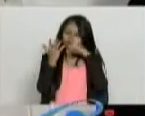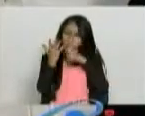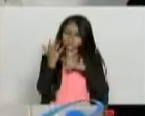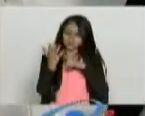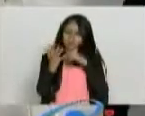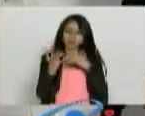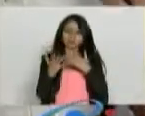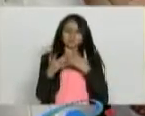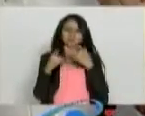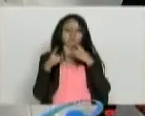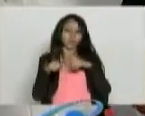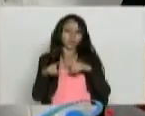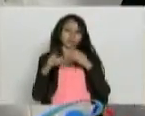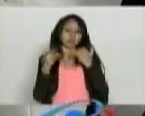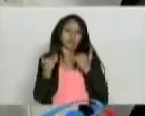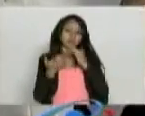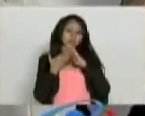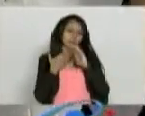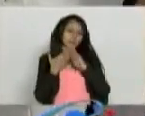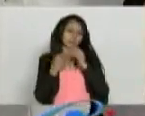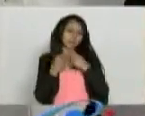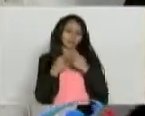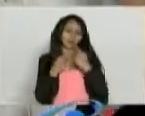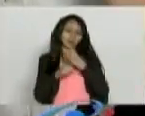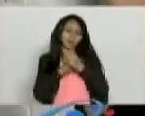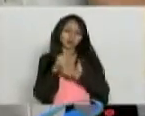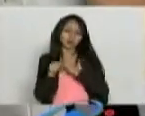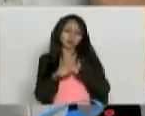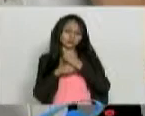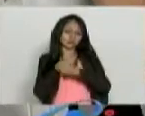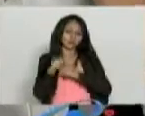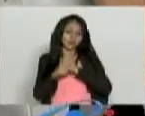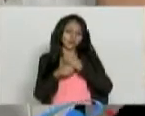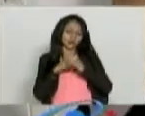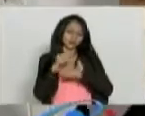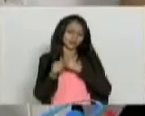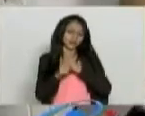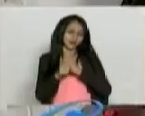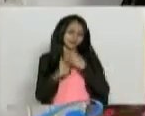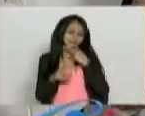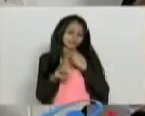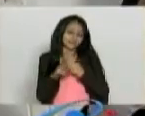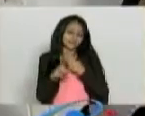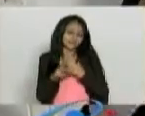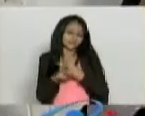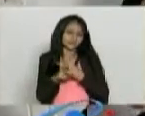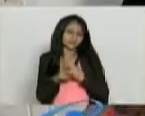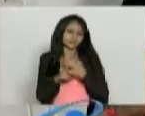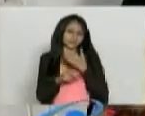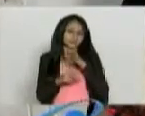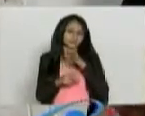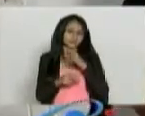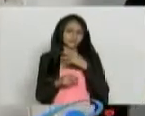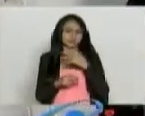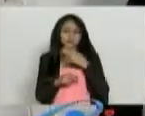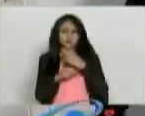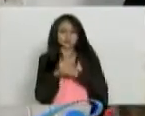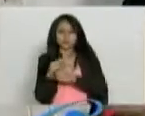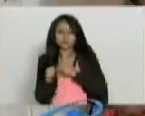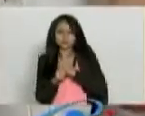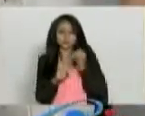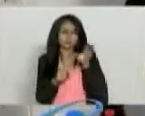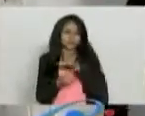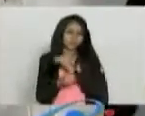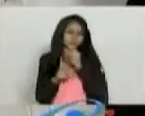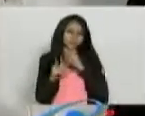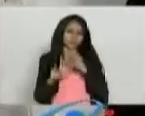Y perdónenme, pero la edad nos va golpeando muy duro. Después de determinada edad, todos